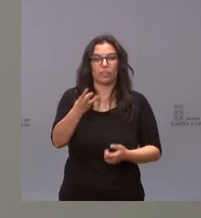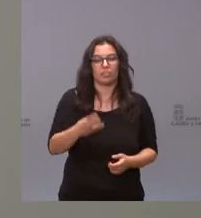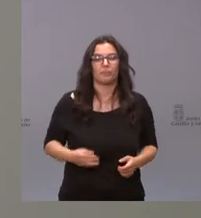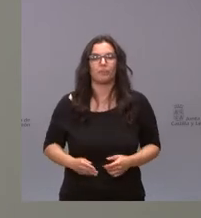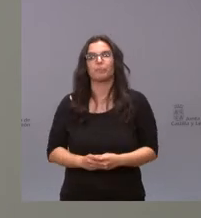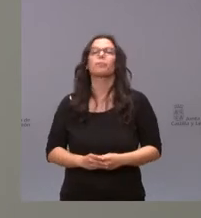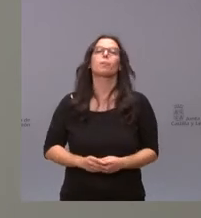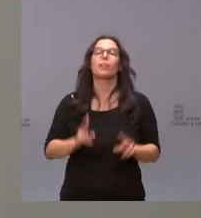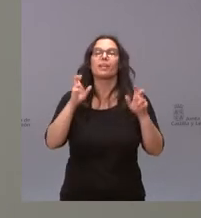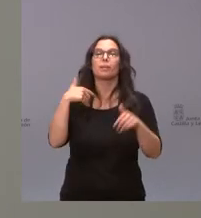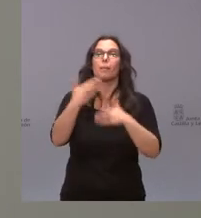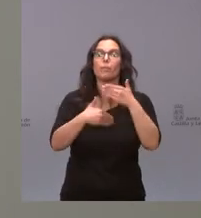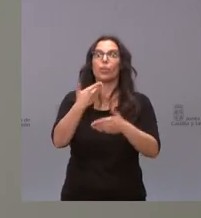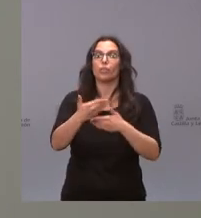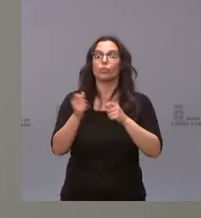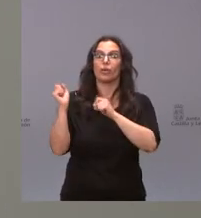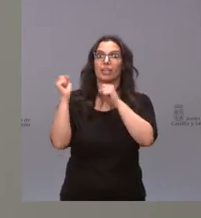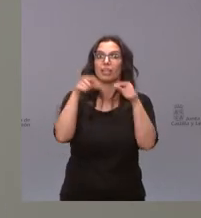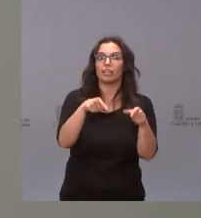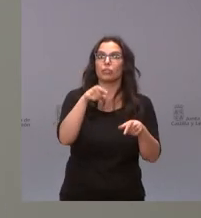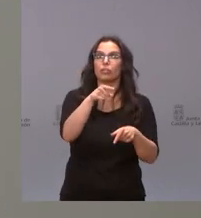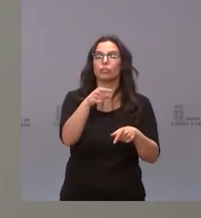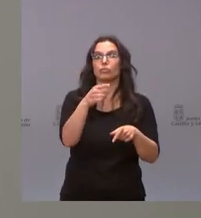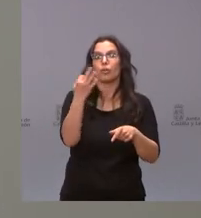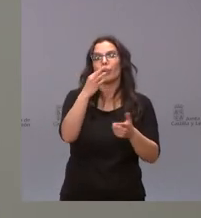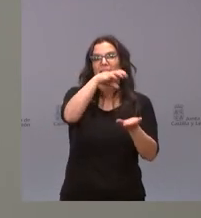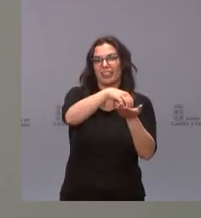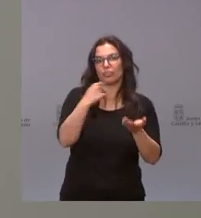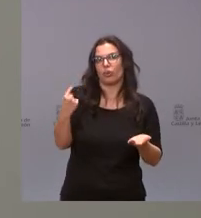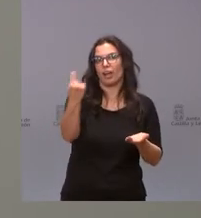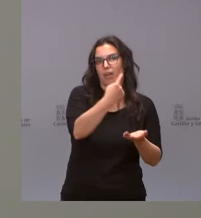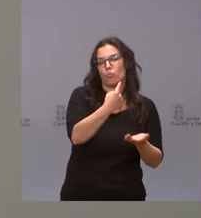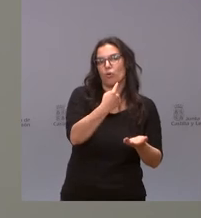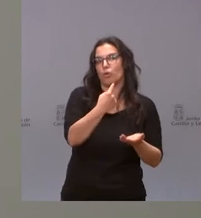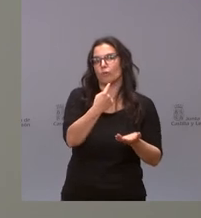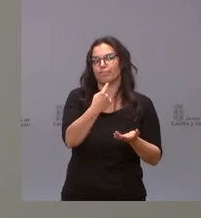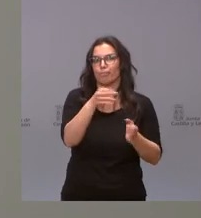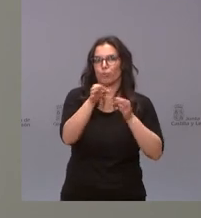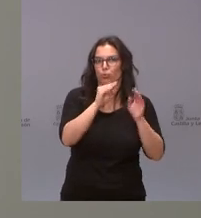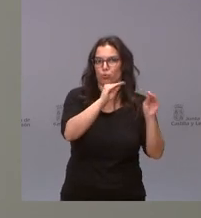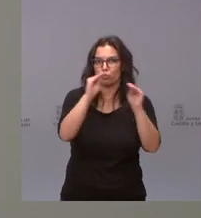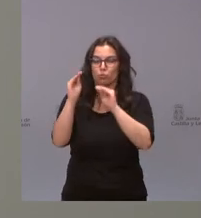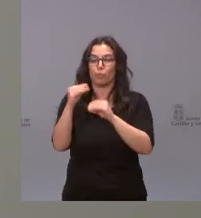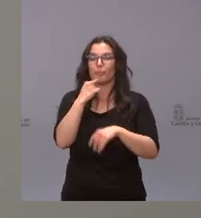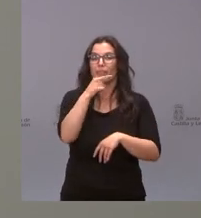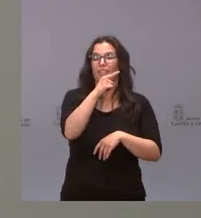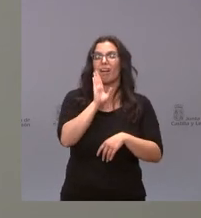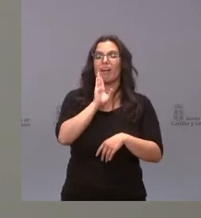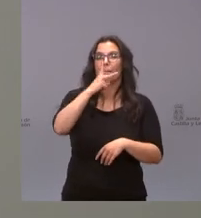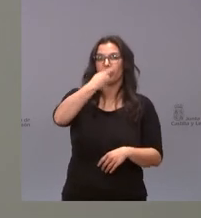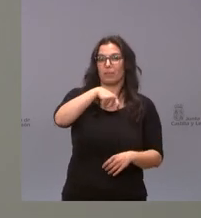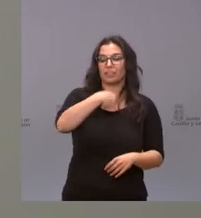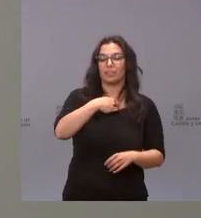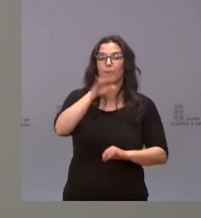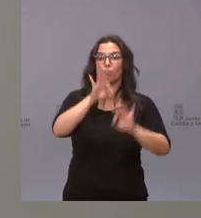respecto al proceso de ingreso es algo que tendrán que ir determinando los centros decía antes el presidente el porcentaje de